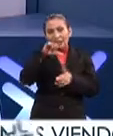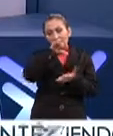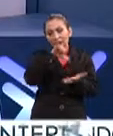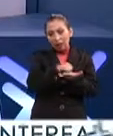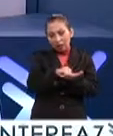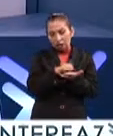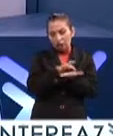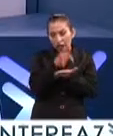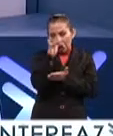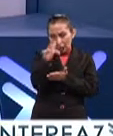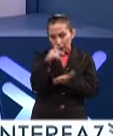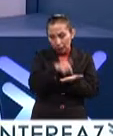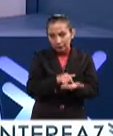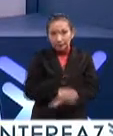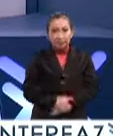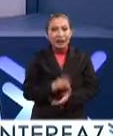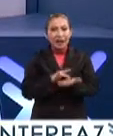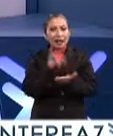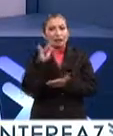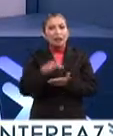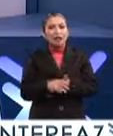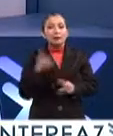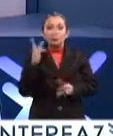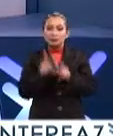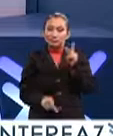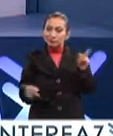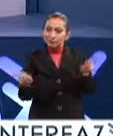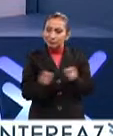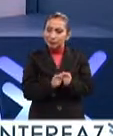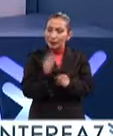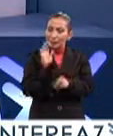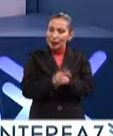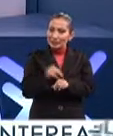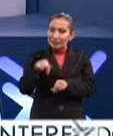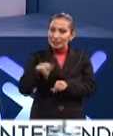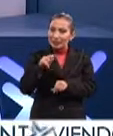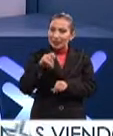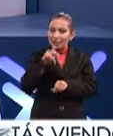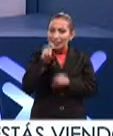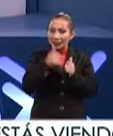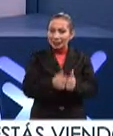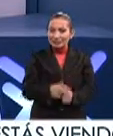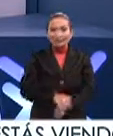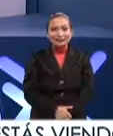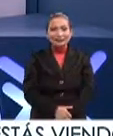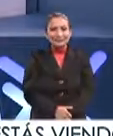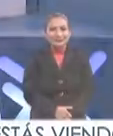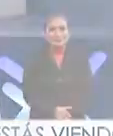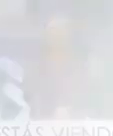centros, te agradecemos el espacio. Gracias. Una breve pausa y tenemos más aquí en Interfaz. No se vayan.